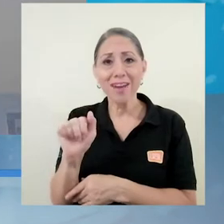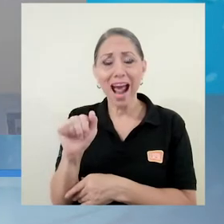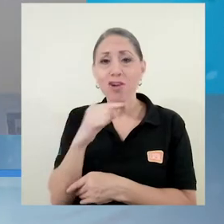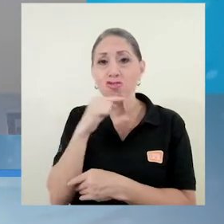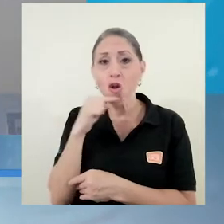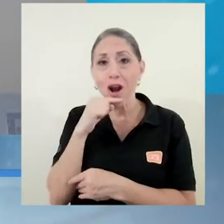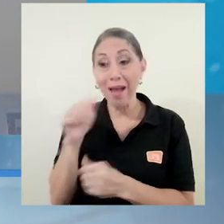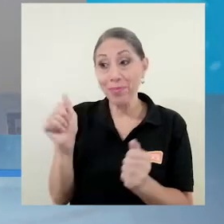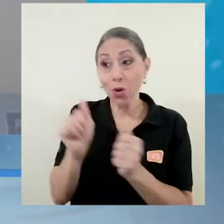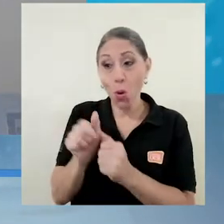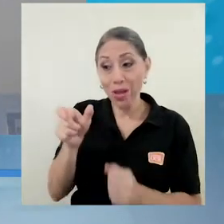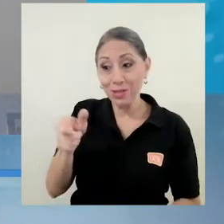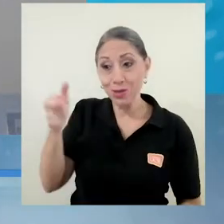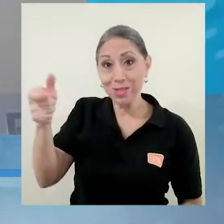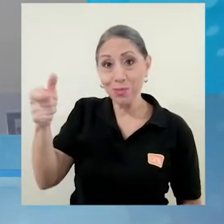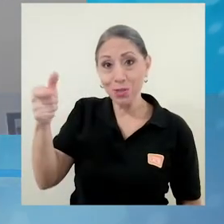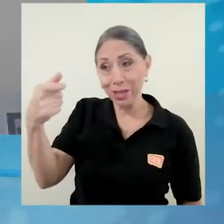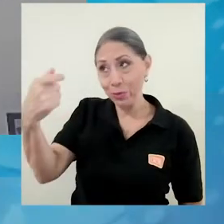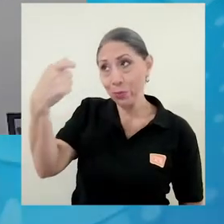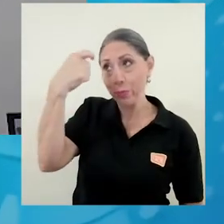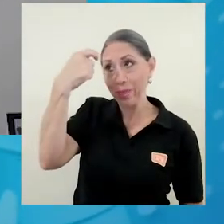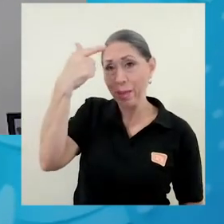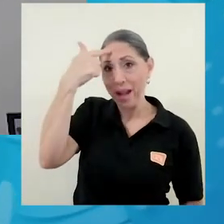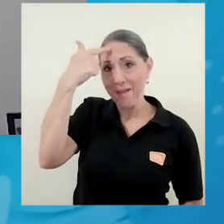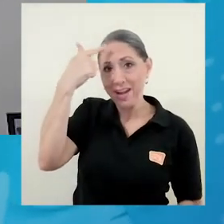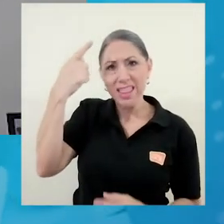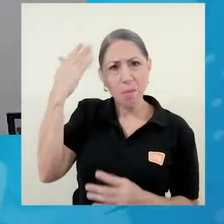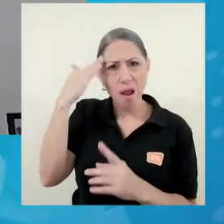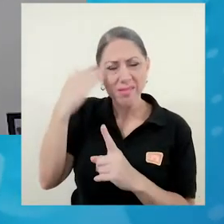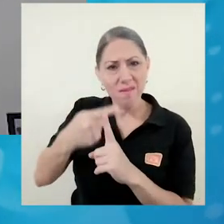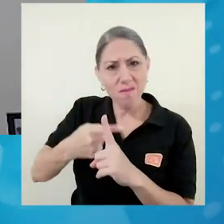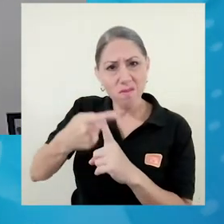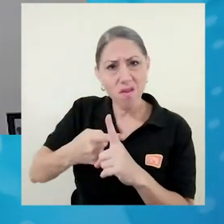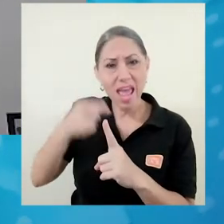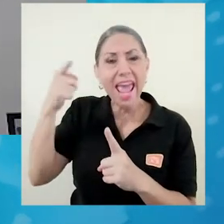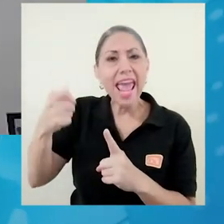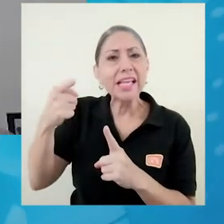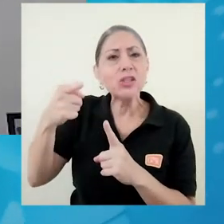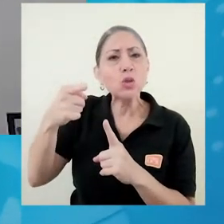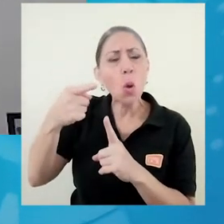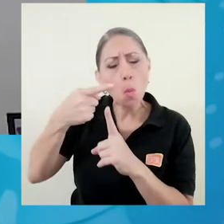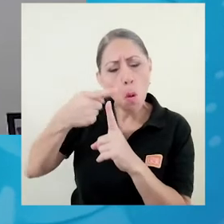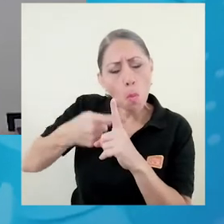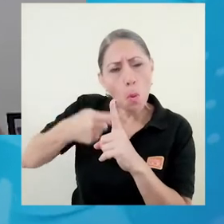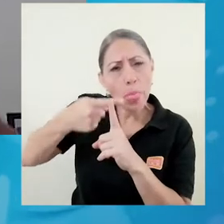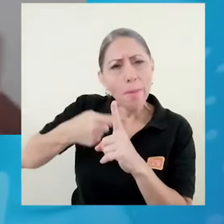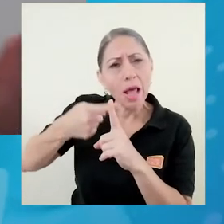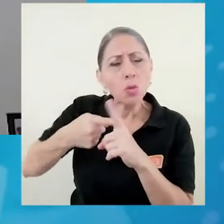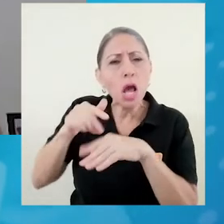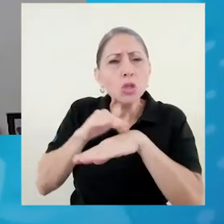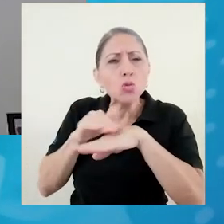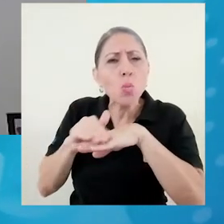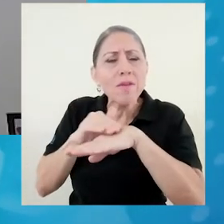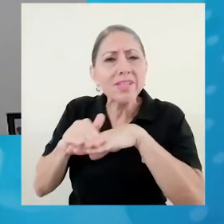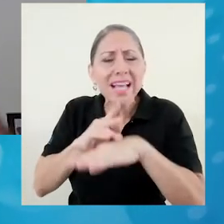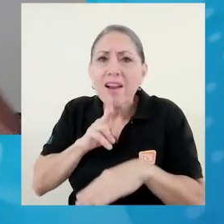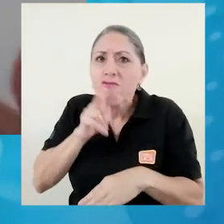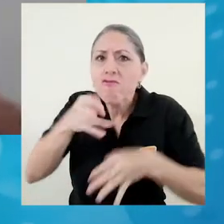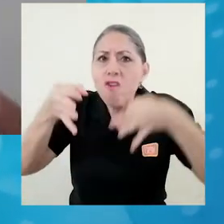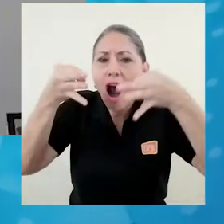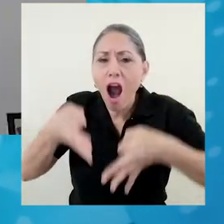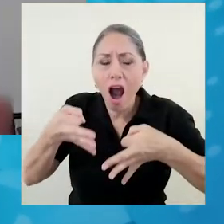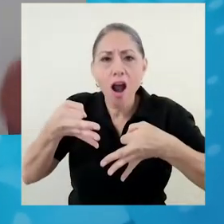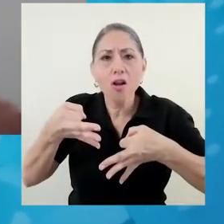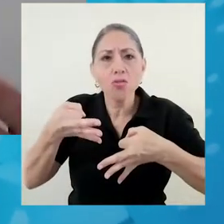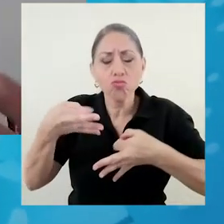dispositivos que se usan en la frente, esa es una medida de temperatura superficial, no es la